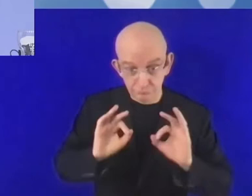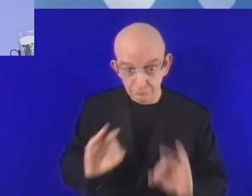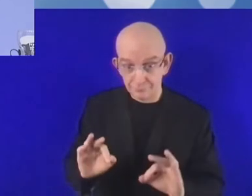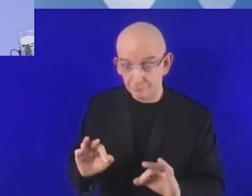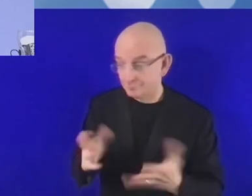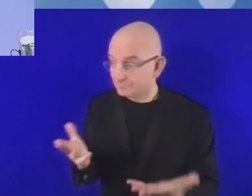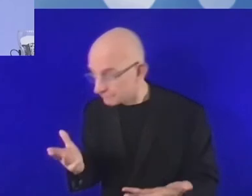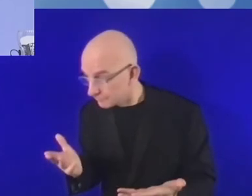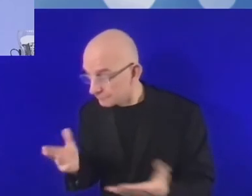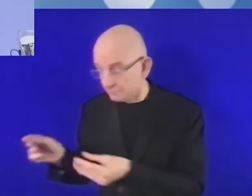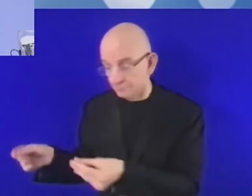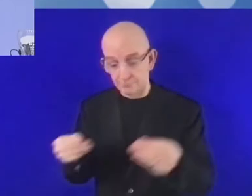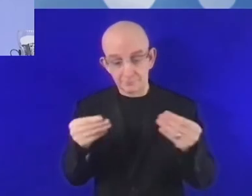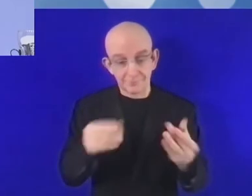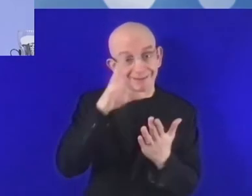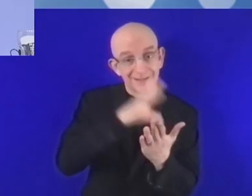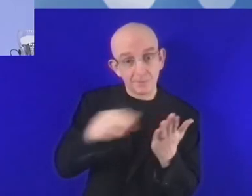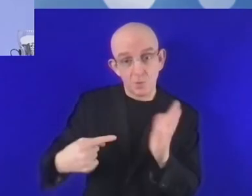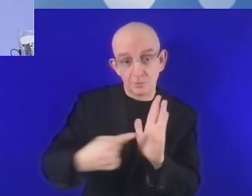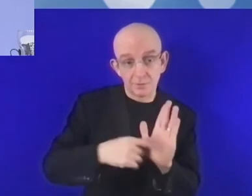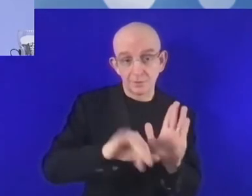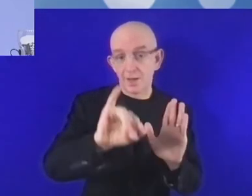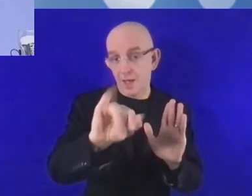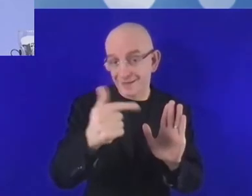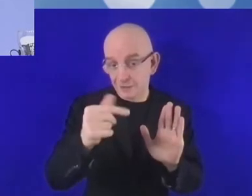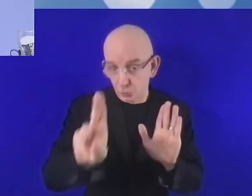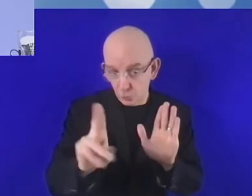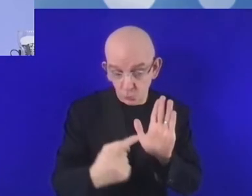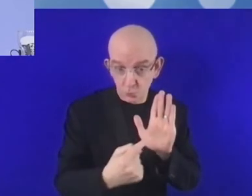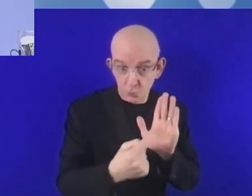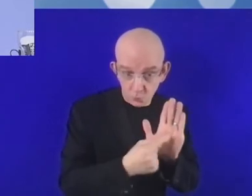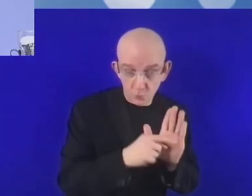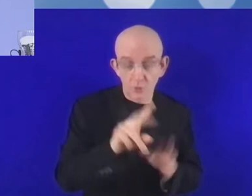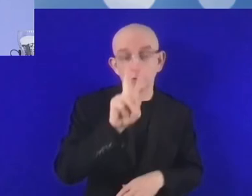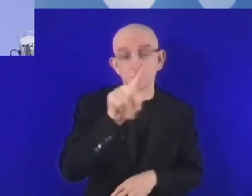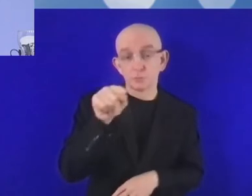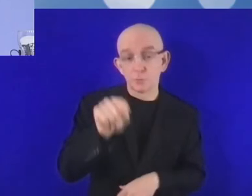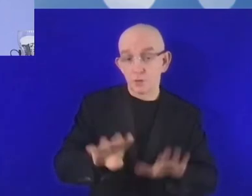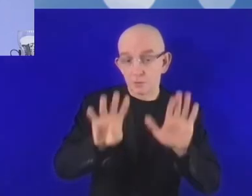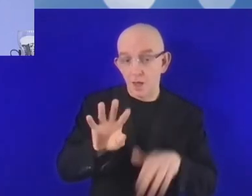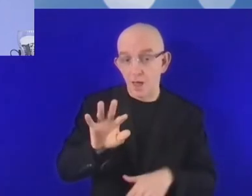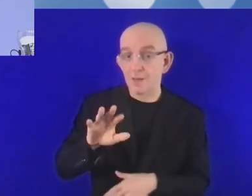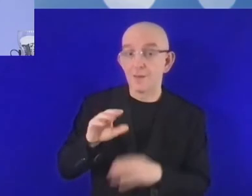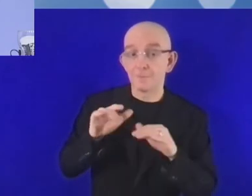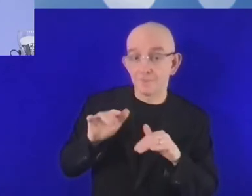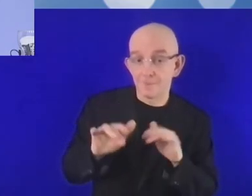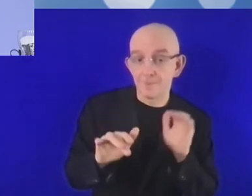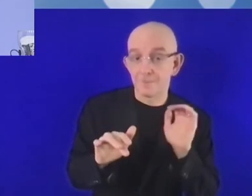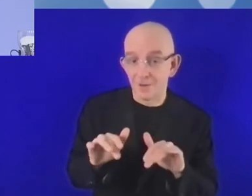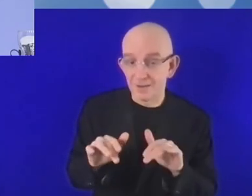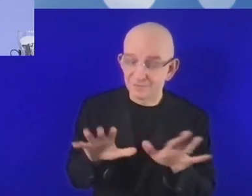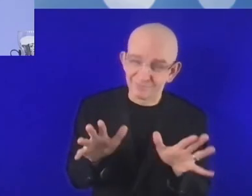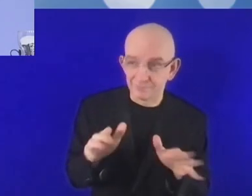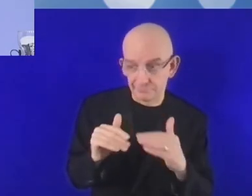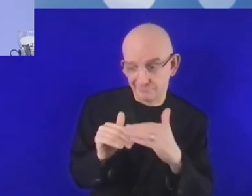un informe recién publicado por la Unión Internacional de las Comunicaciones, en la